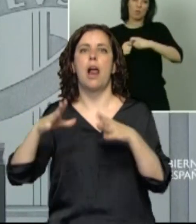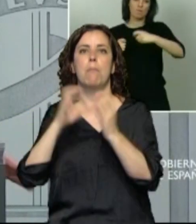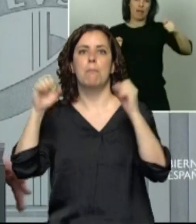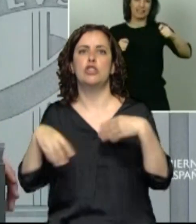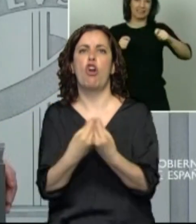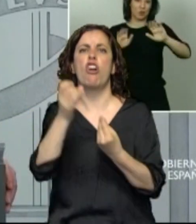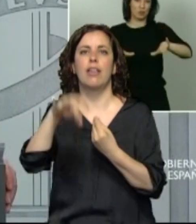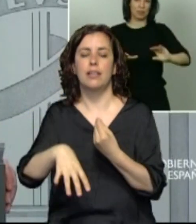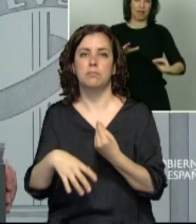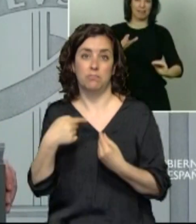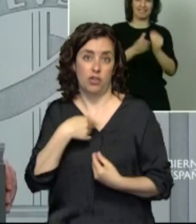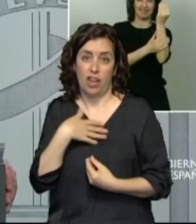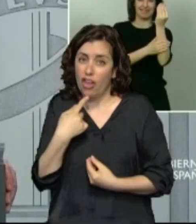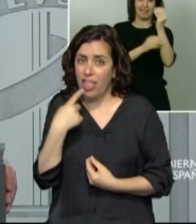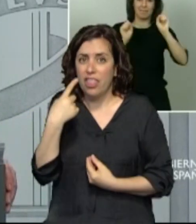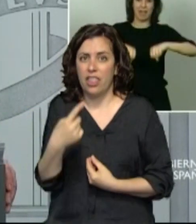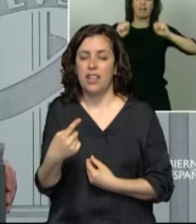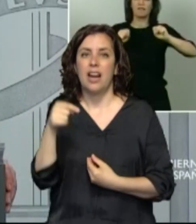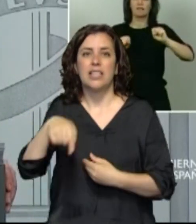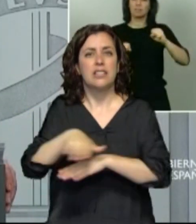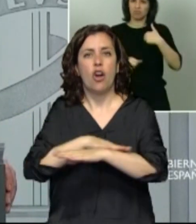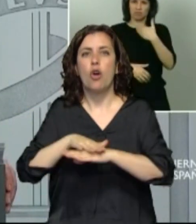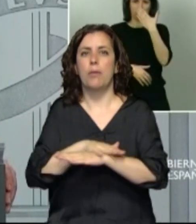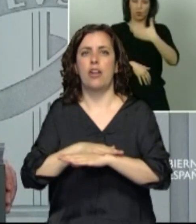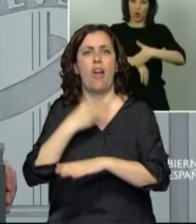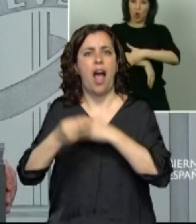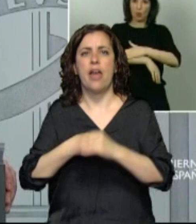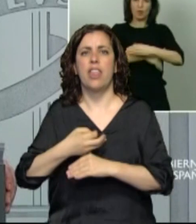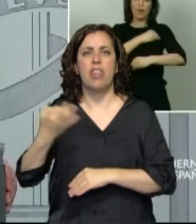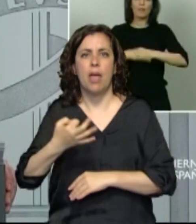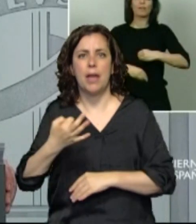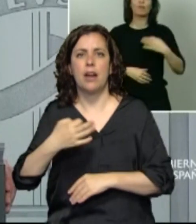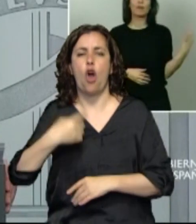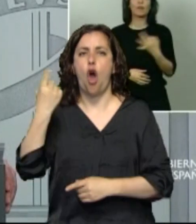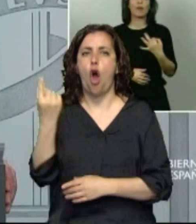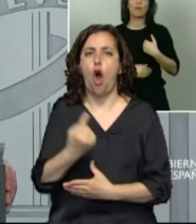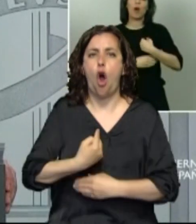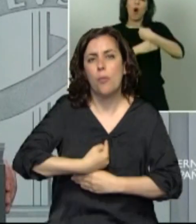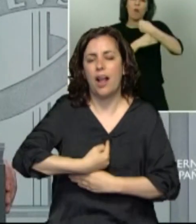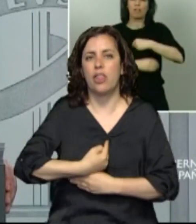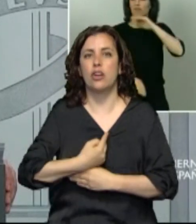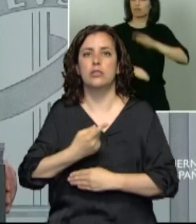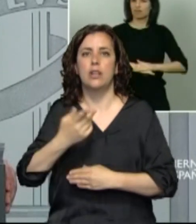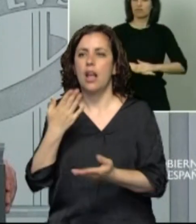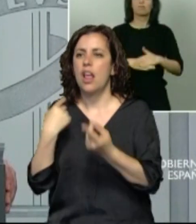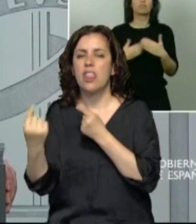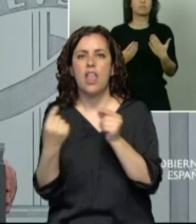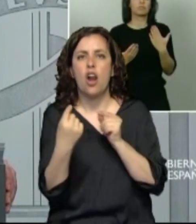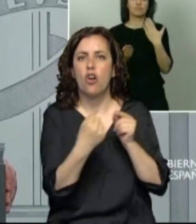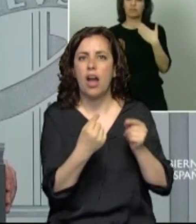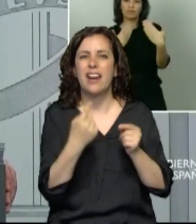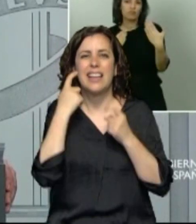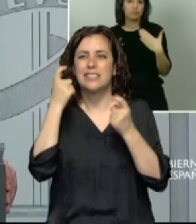decir que este gobierno está haciendo lo que es su deber y su obligación. Dialogar, amarrar los apoyos